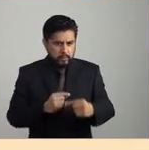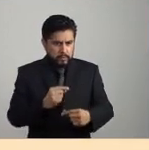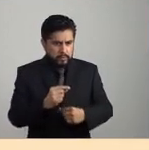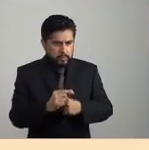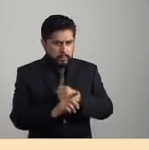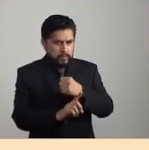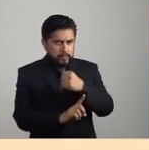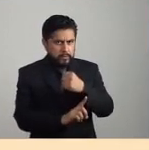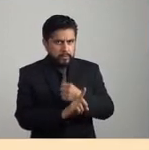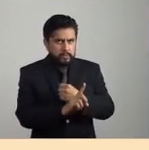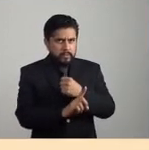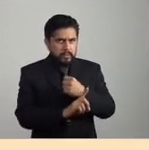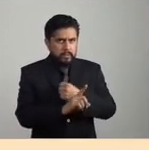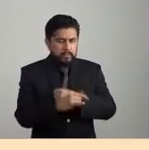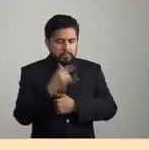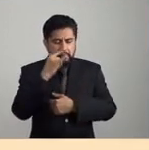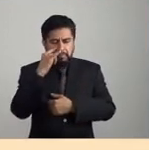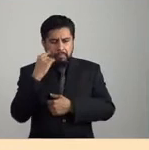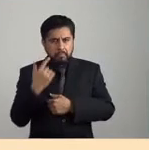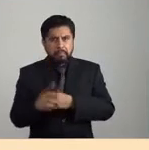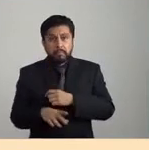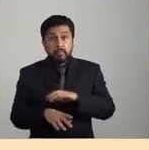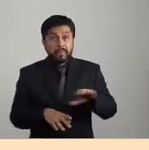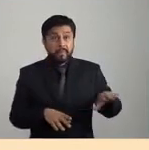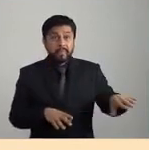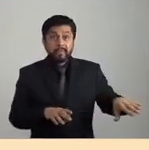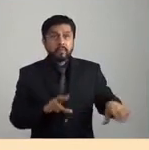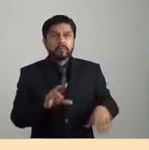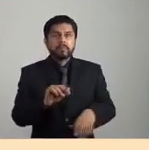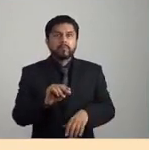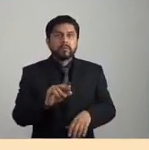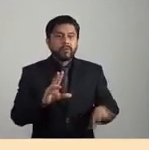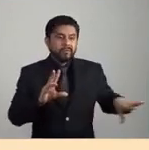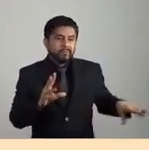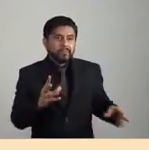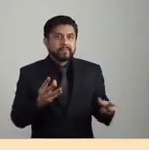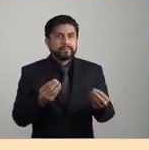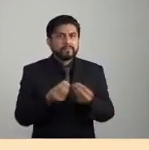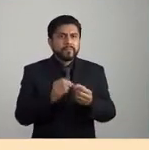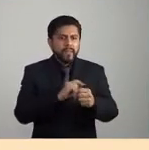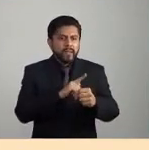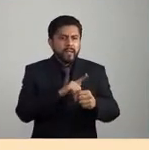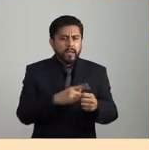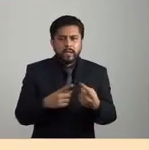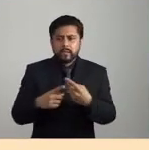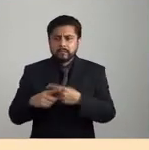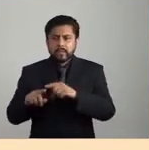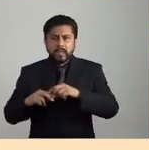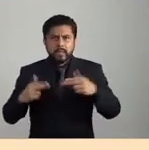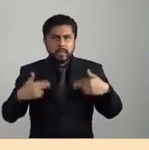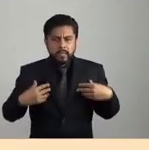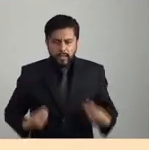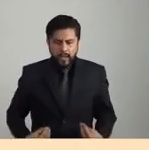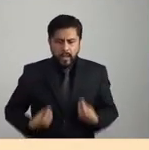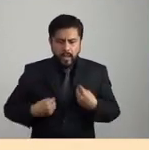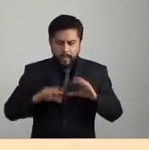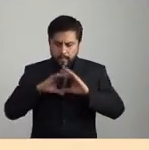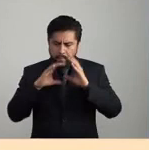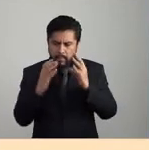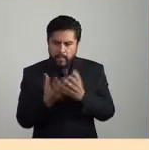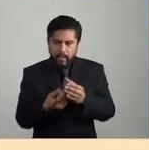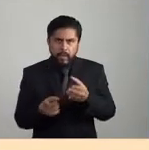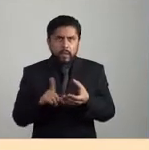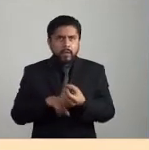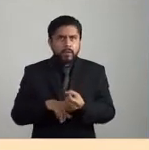que nos lleva, me parece, a repensar también, ¿no?, de qué formas queremos